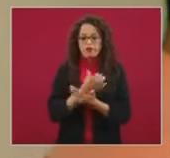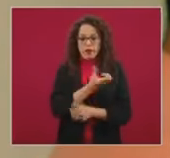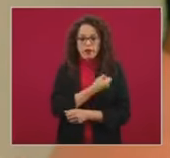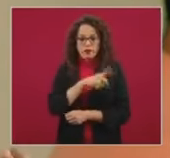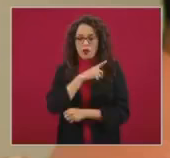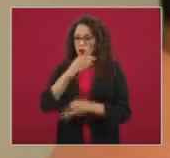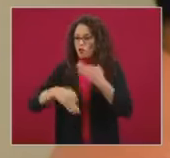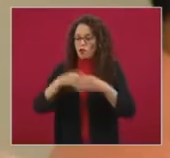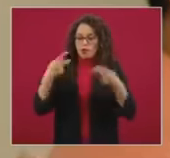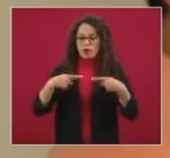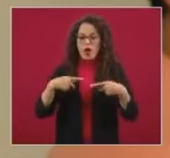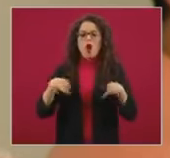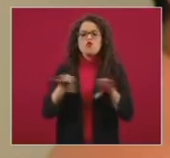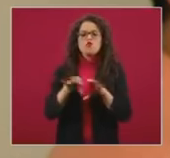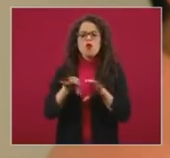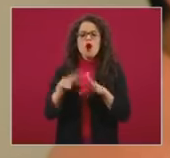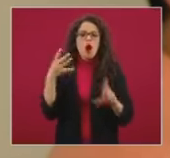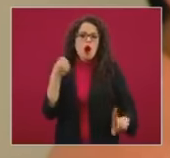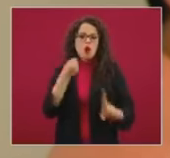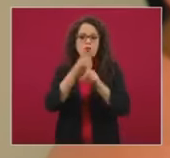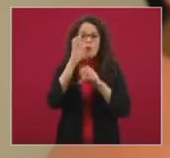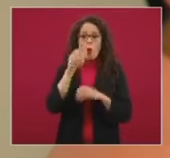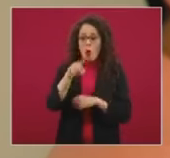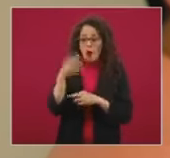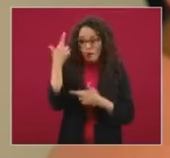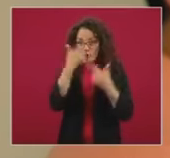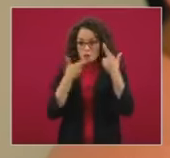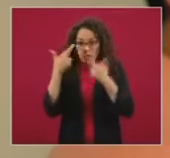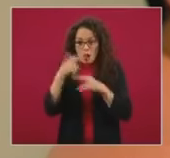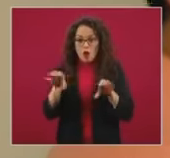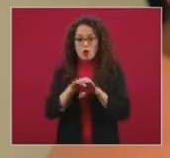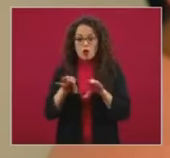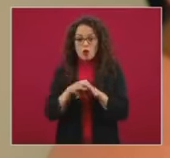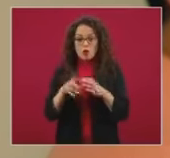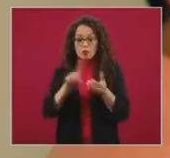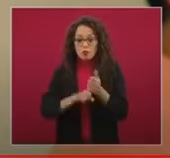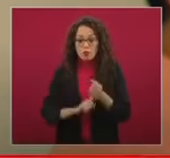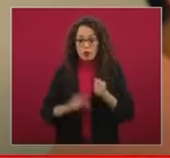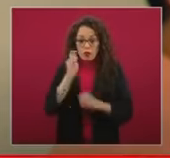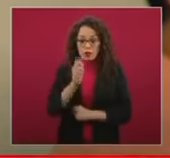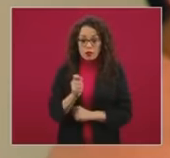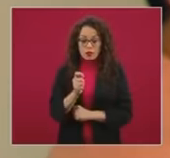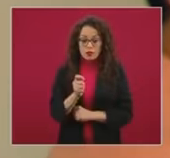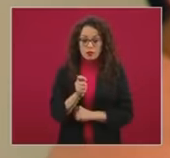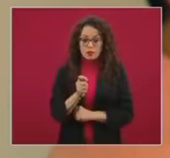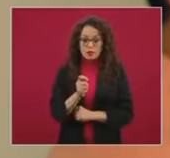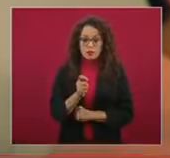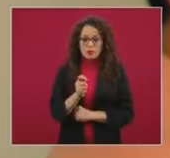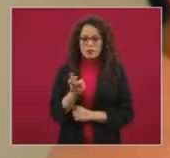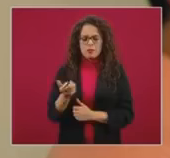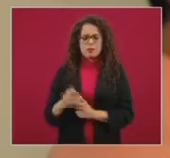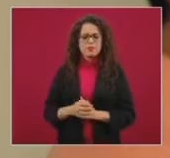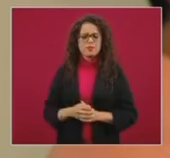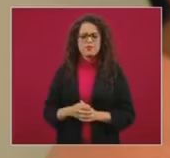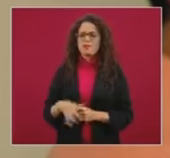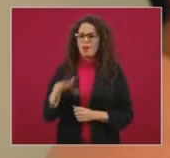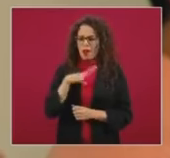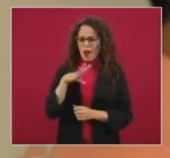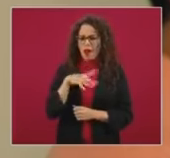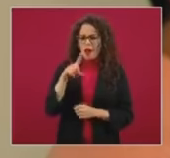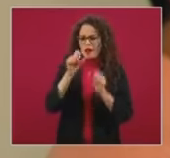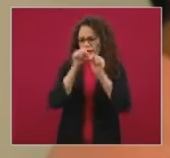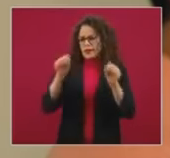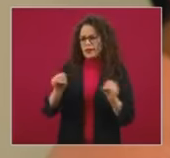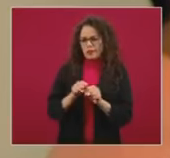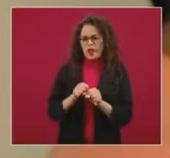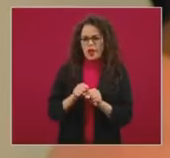impacta o cómo han evaluado que impacte que tengamos un sistema descentralizado? Y la